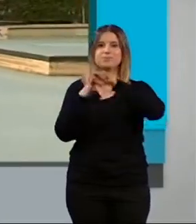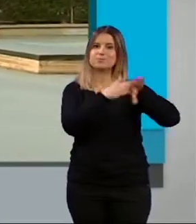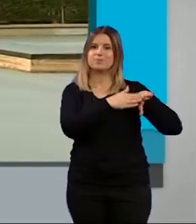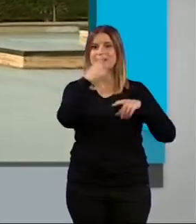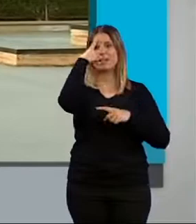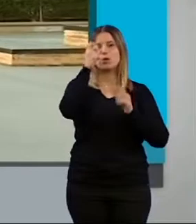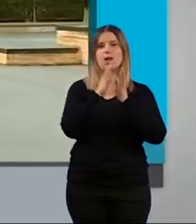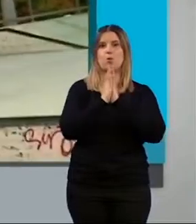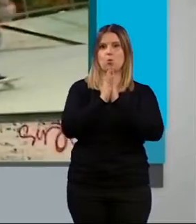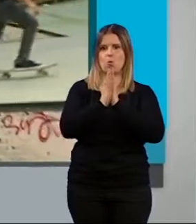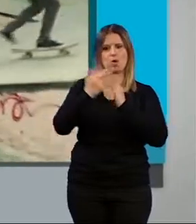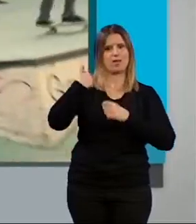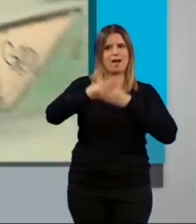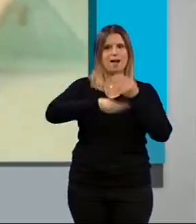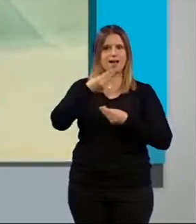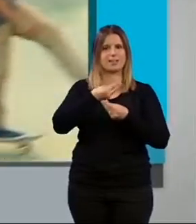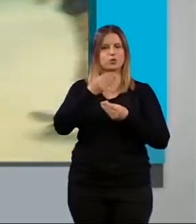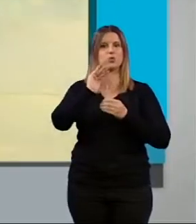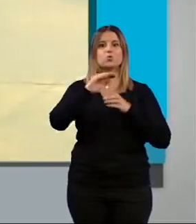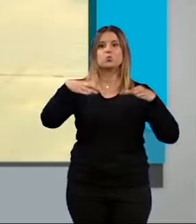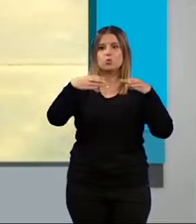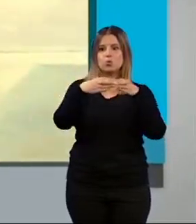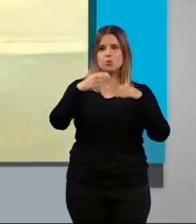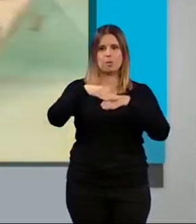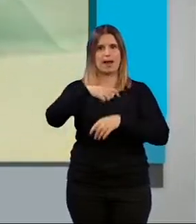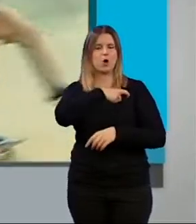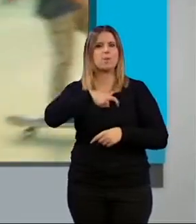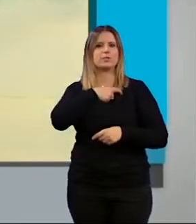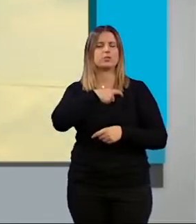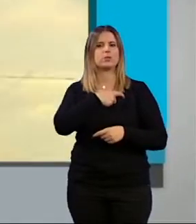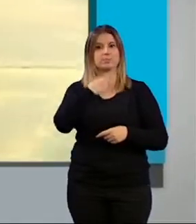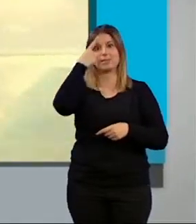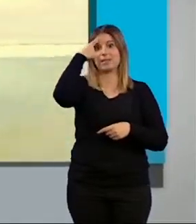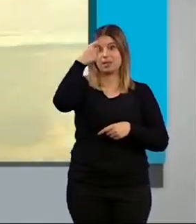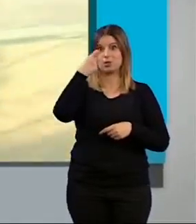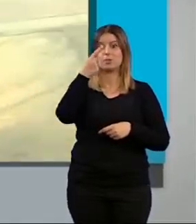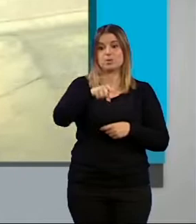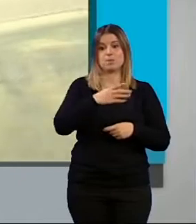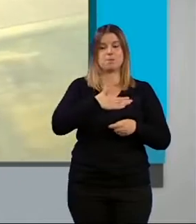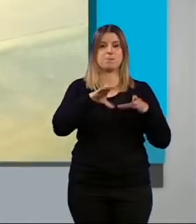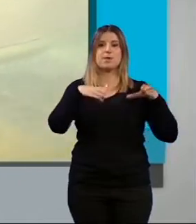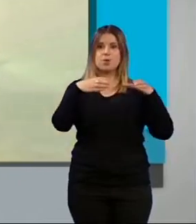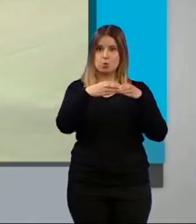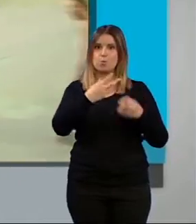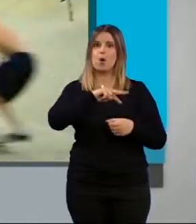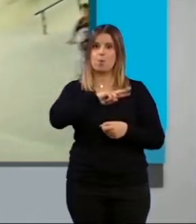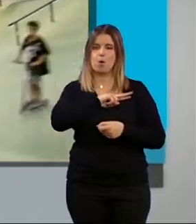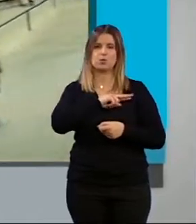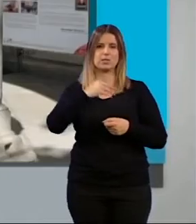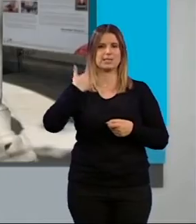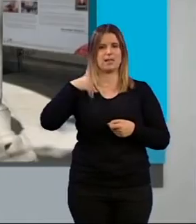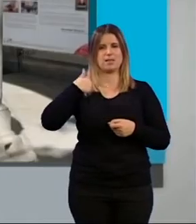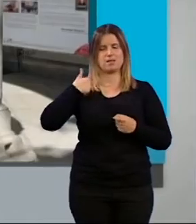los ruegos que se han realizado desde su grupo a esta comisión. Recordemos además que este grupo municipal lleva ya